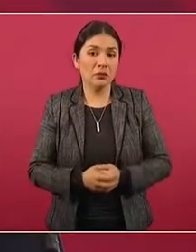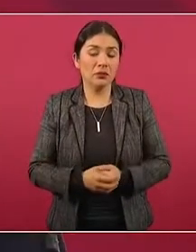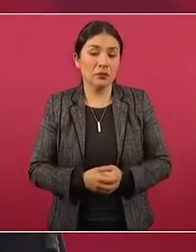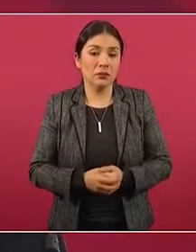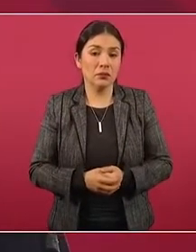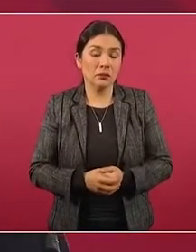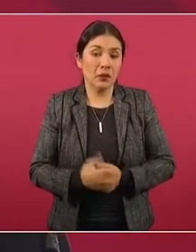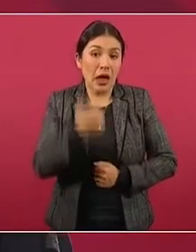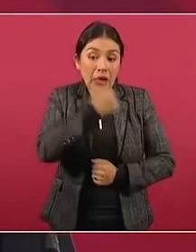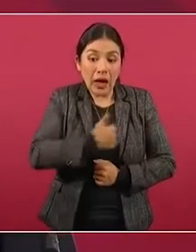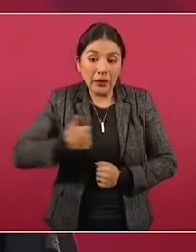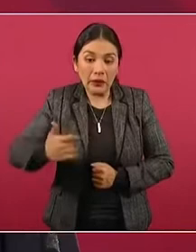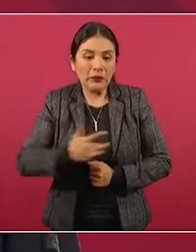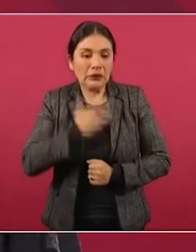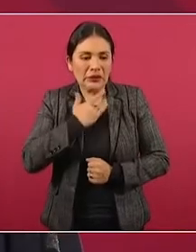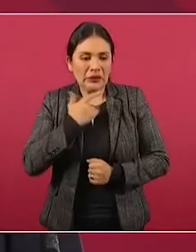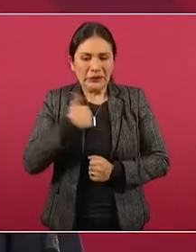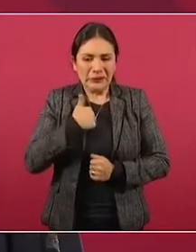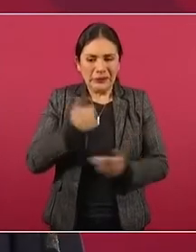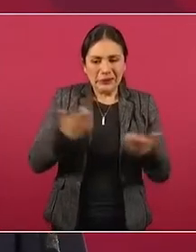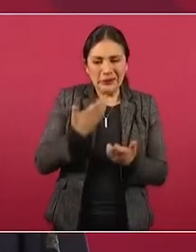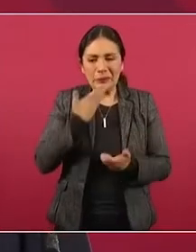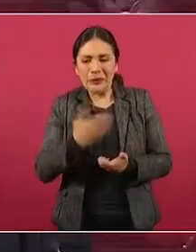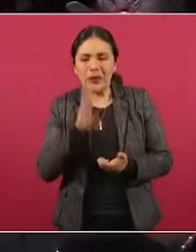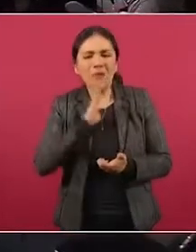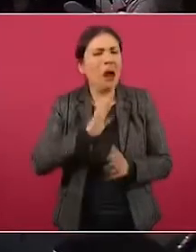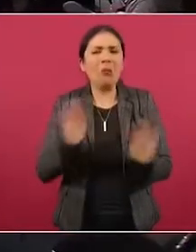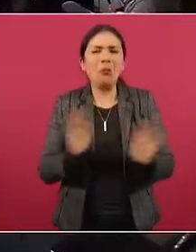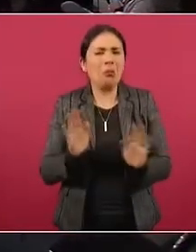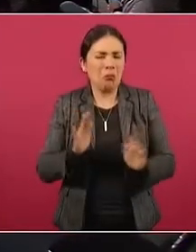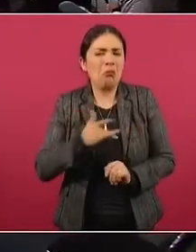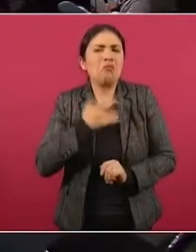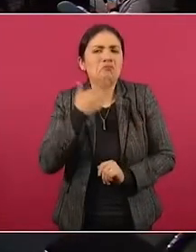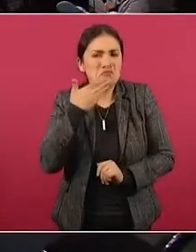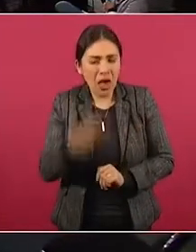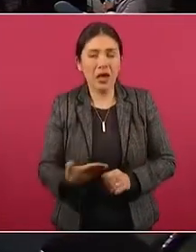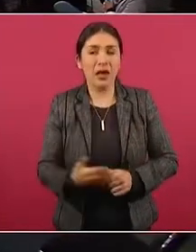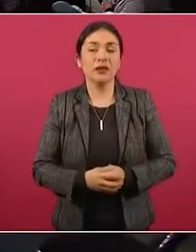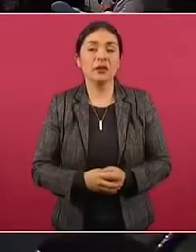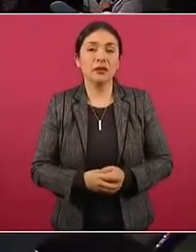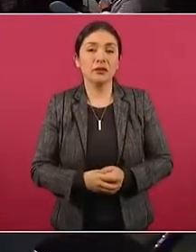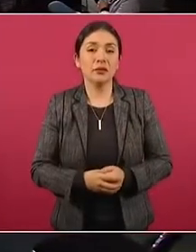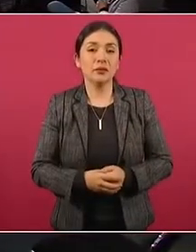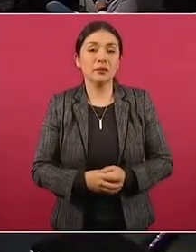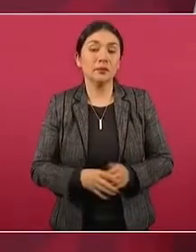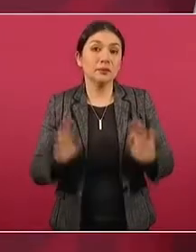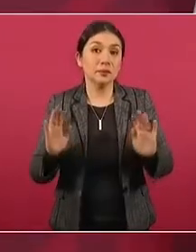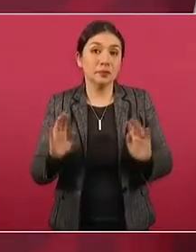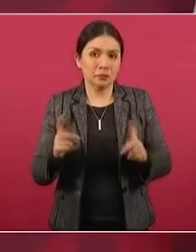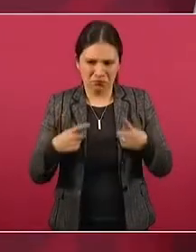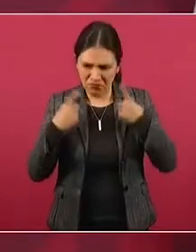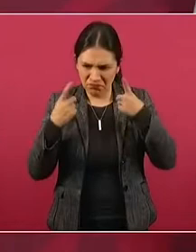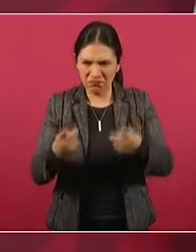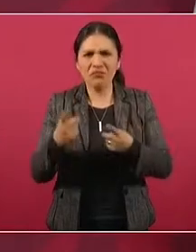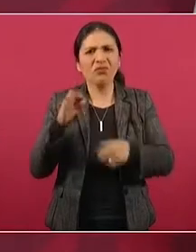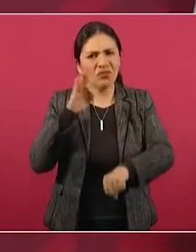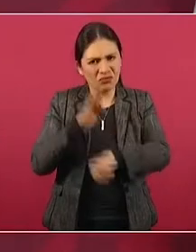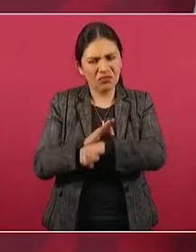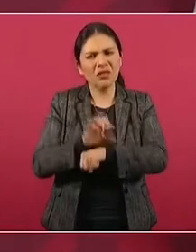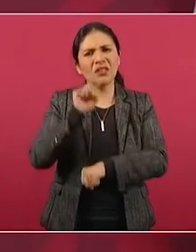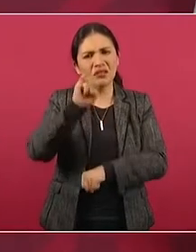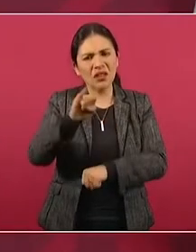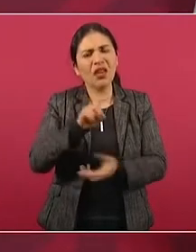de cada quien. Entonces, garantizar el derecho a disentir,